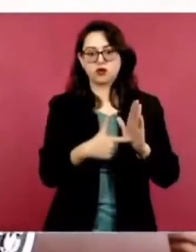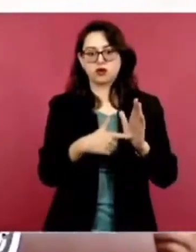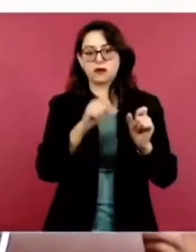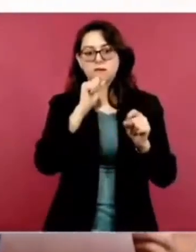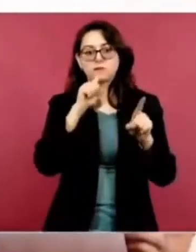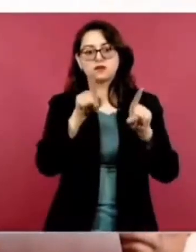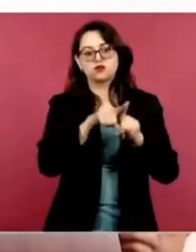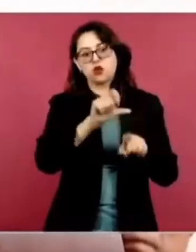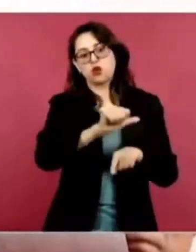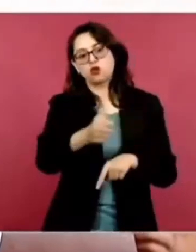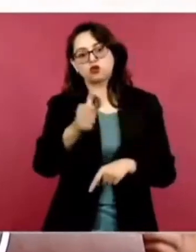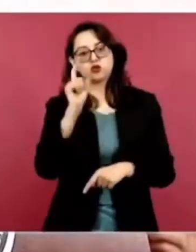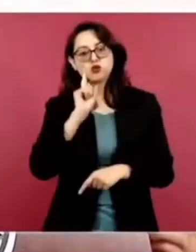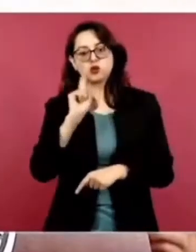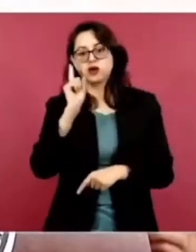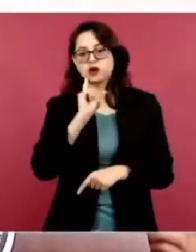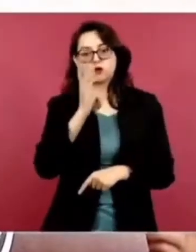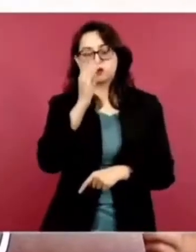tampoco podemos...